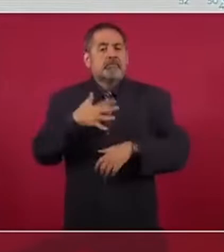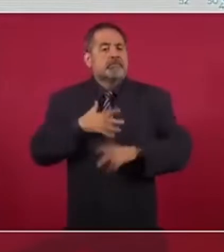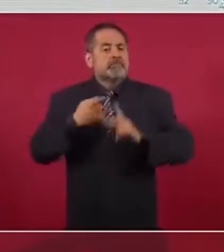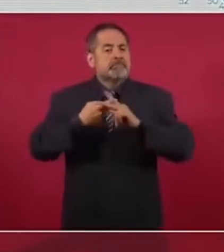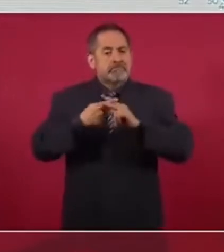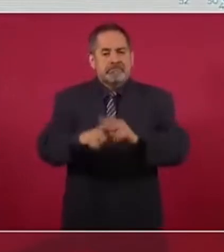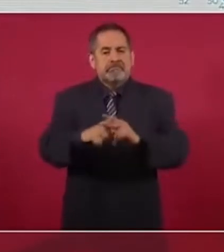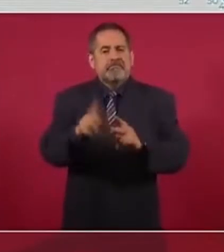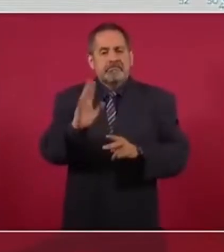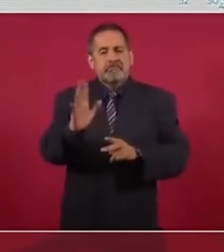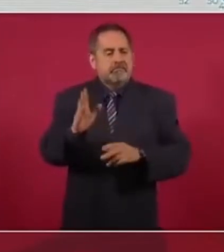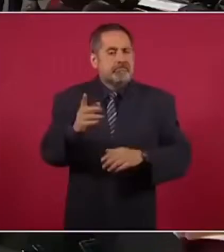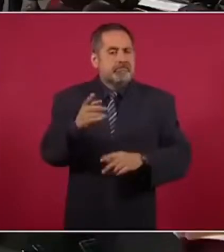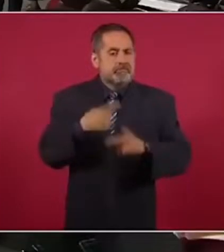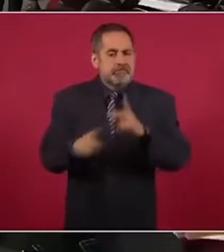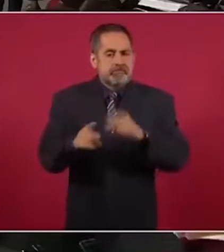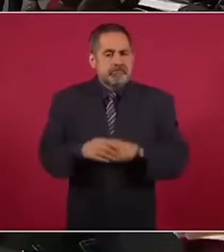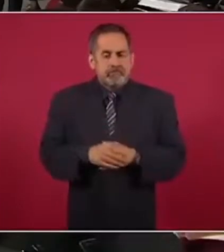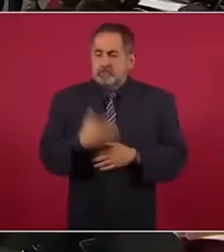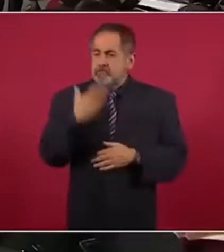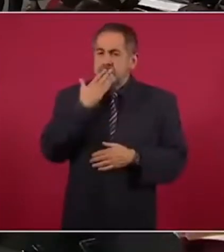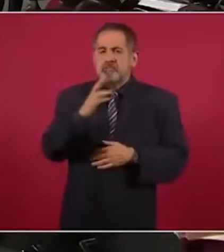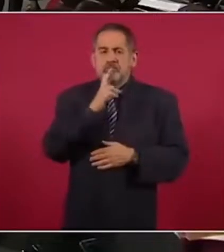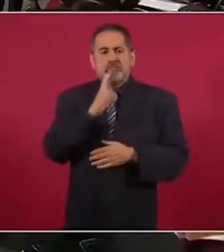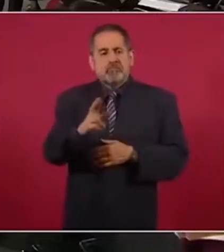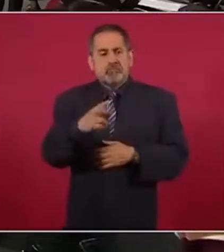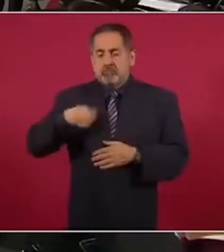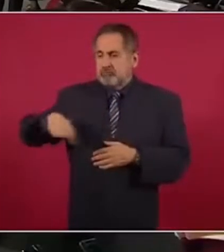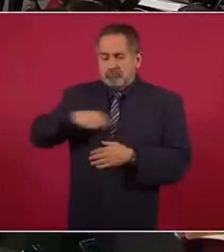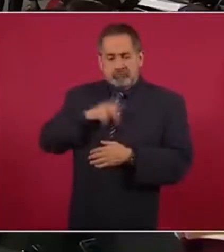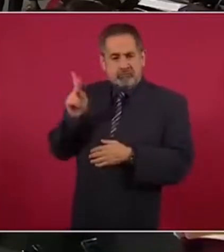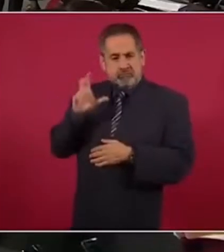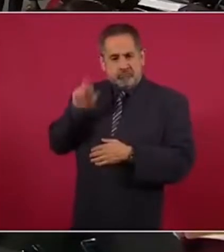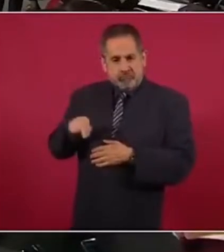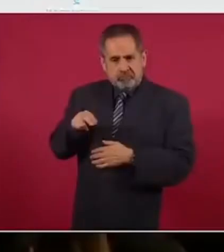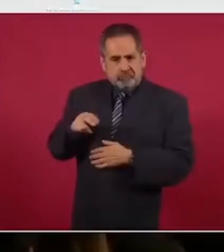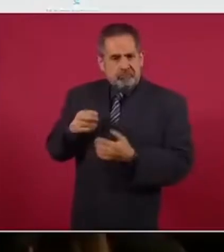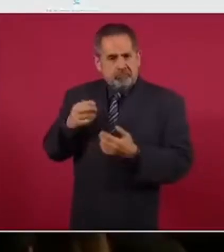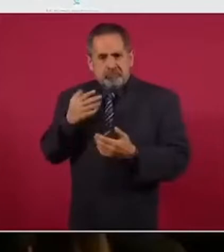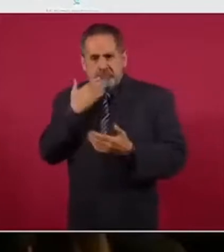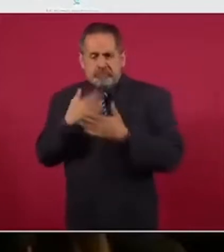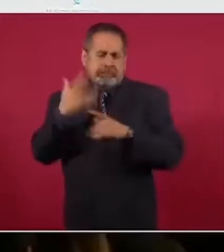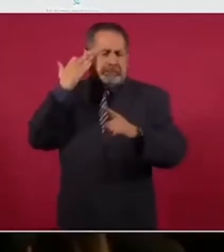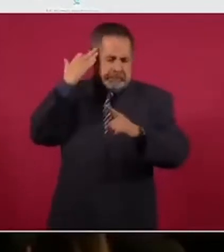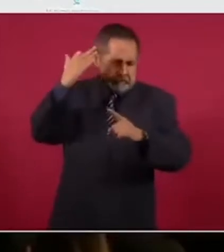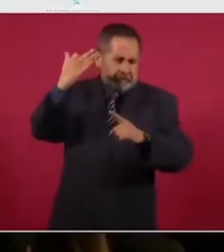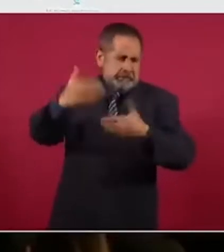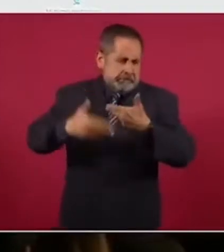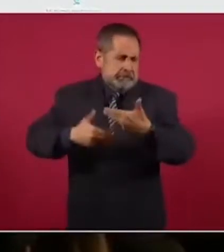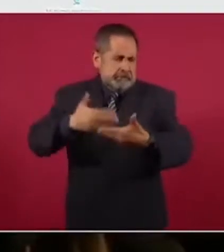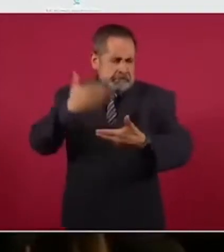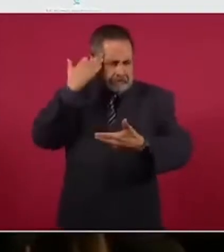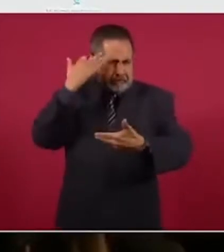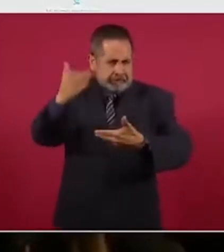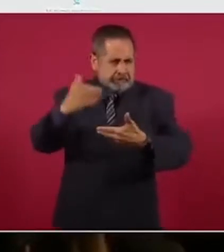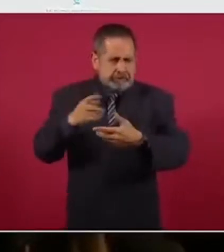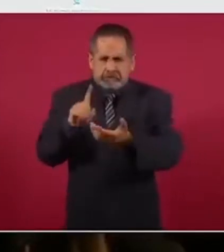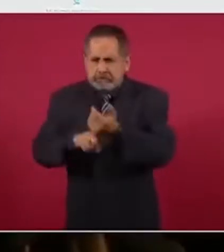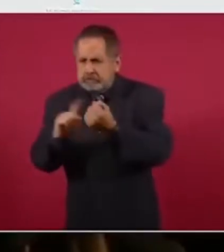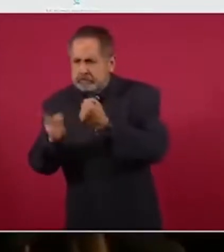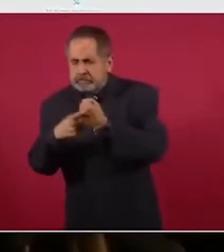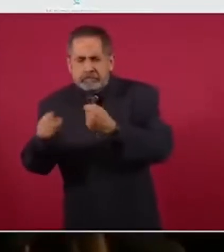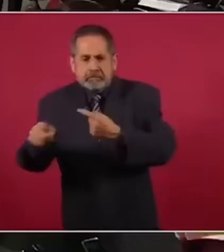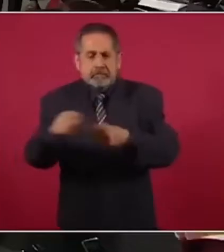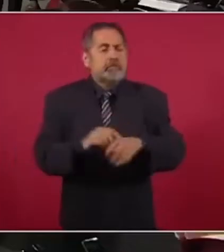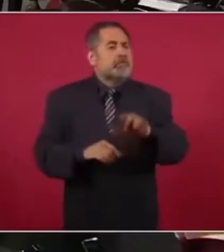empezó a dar resultado nuestra estrategia, que lleva tiempo atender las causas. Pero